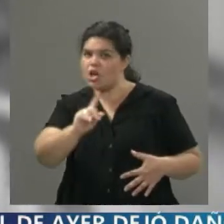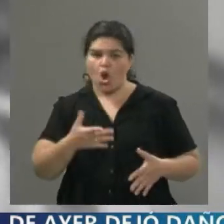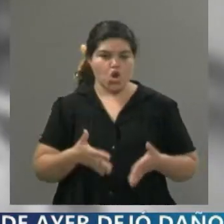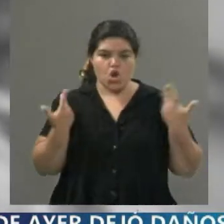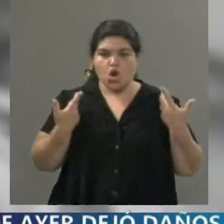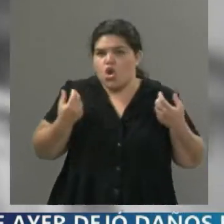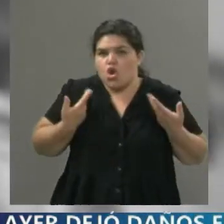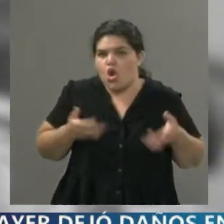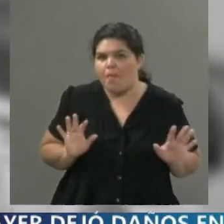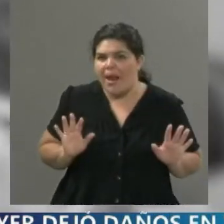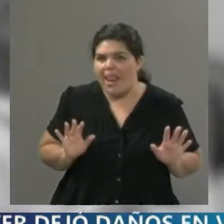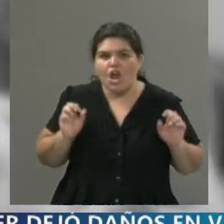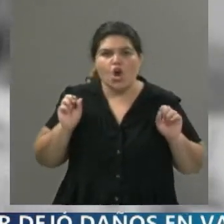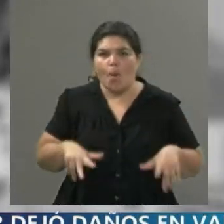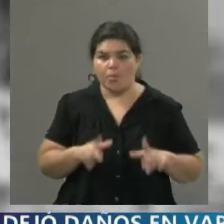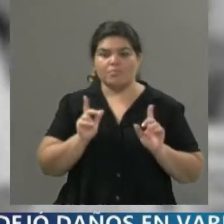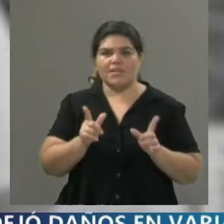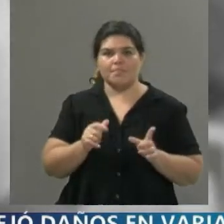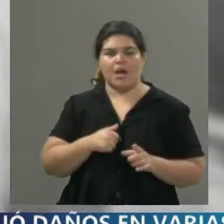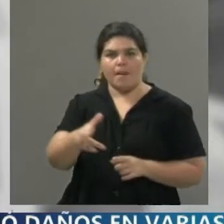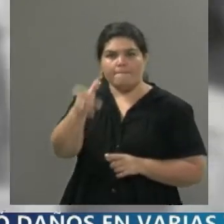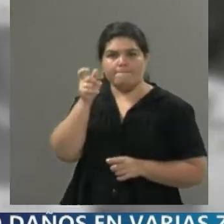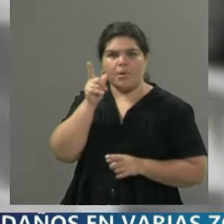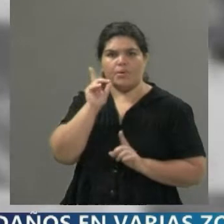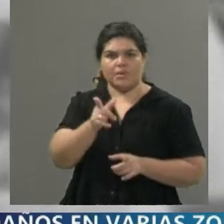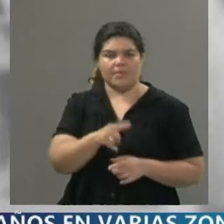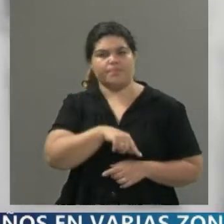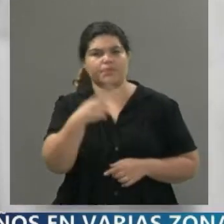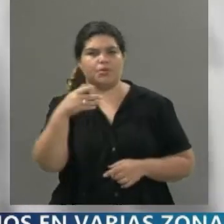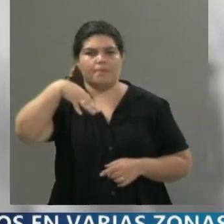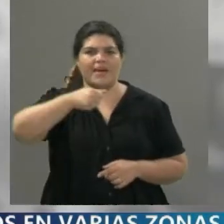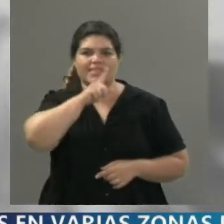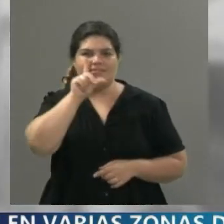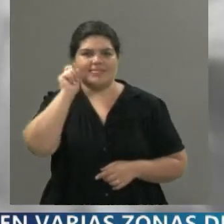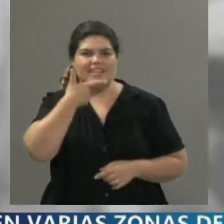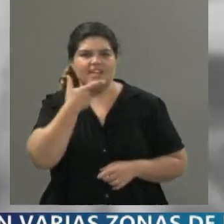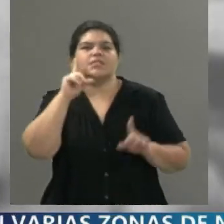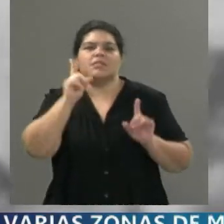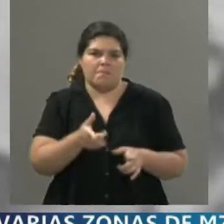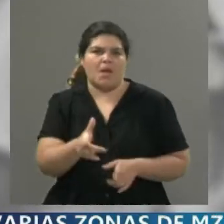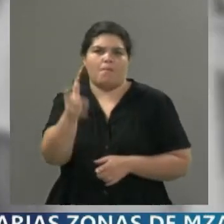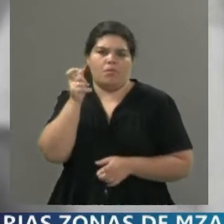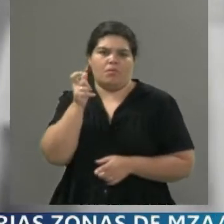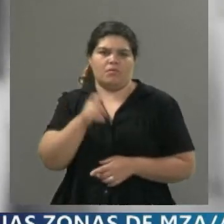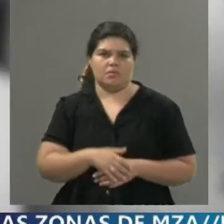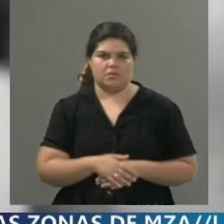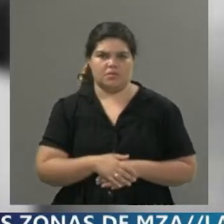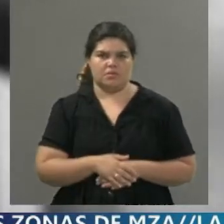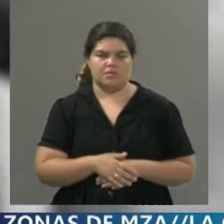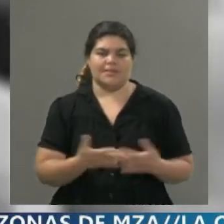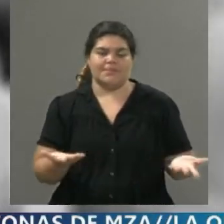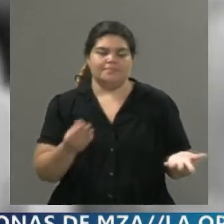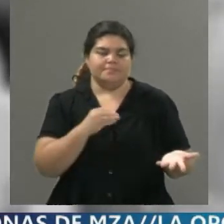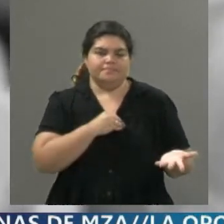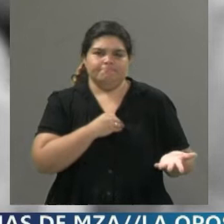el fusilamiento de Matías Domínguez, en barrio Santa Teresita. Lamentablemente son menos los casos que